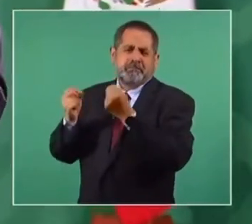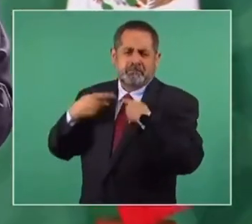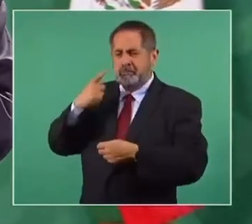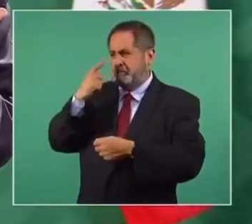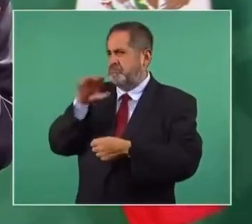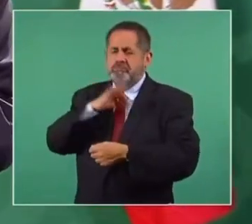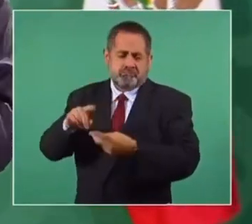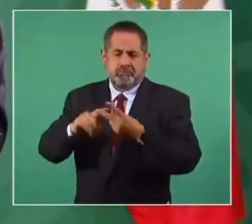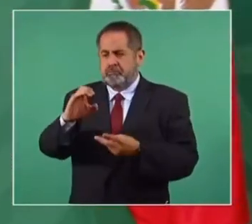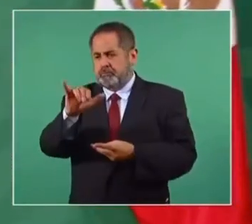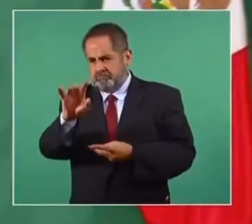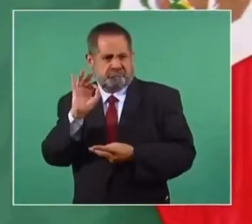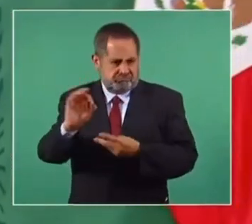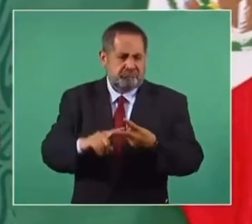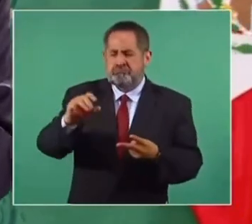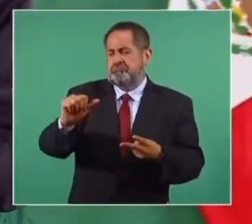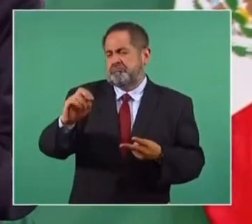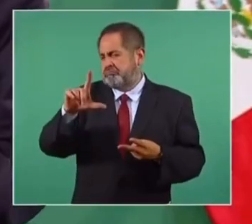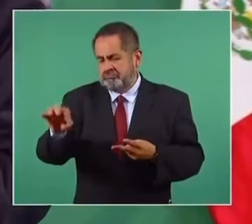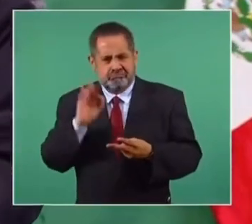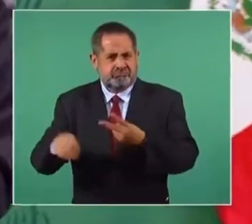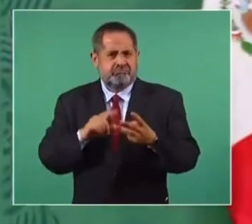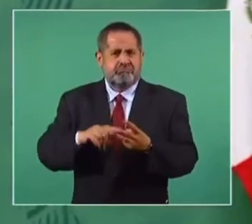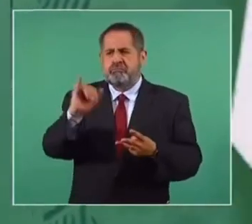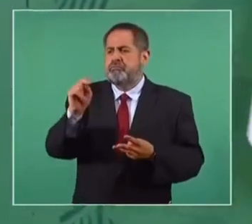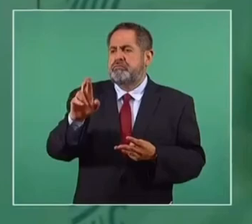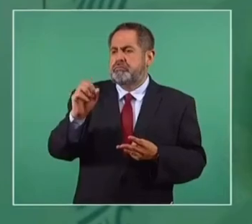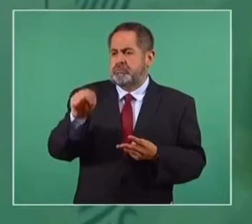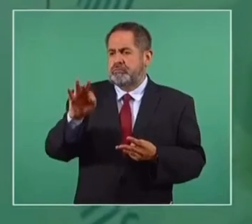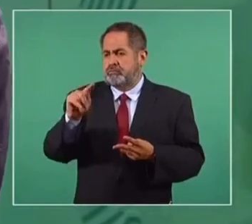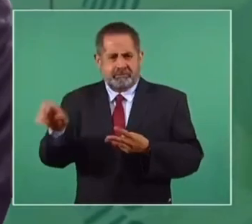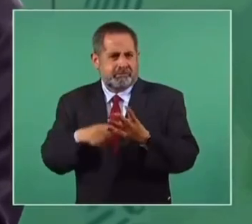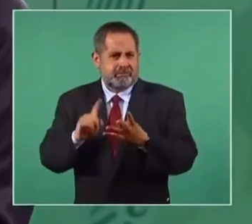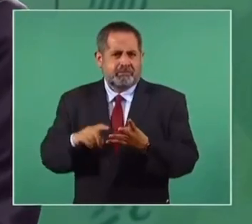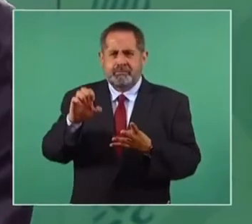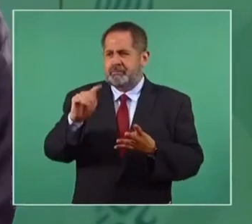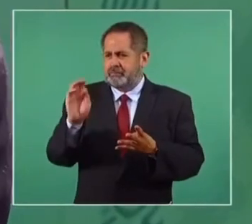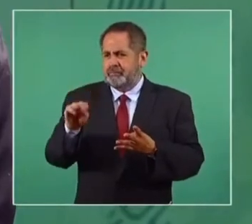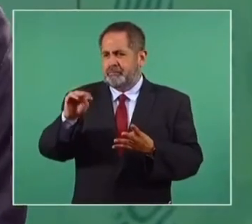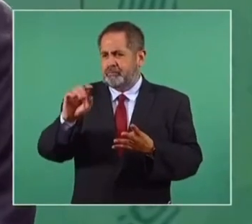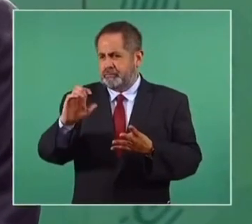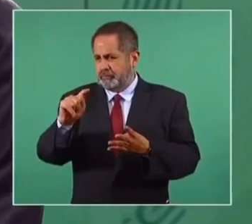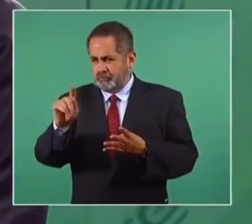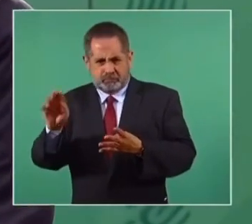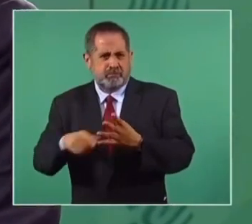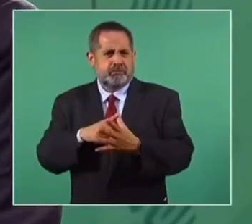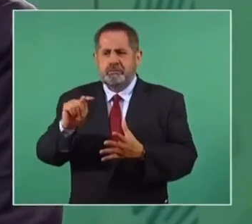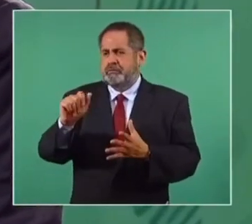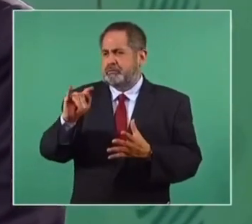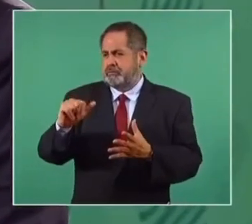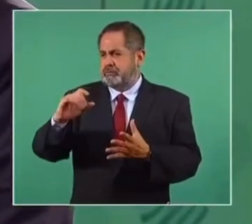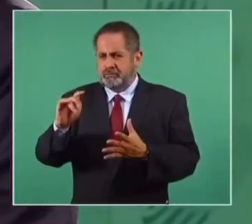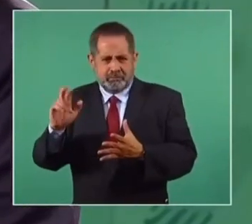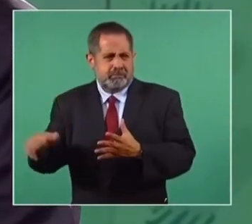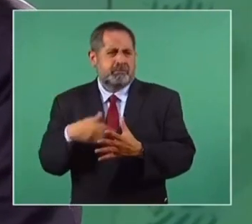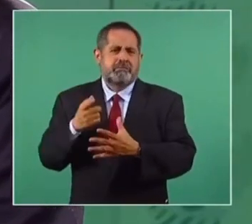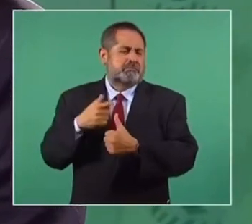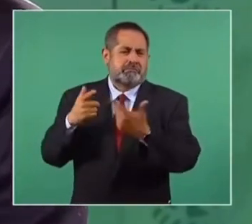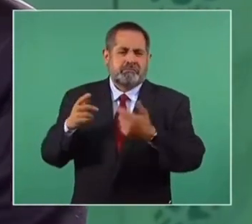Como Claudia, como Marcelo, como Juan Ramón de la Fuente, Esteban Gotezuma, Tatiana Cloutier,